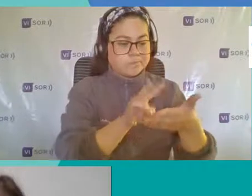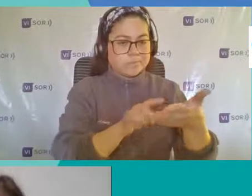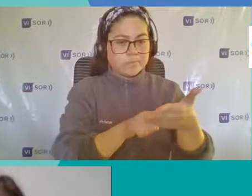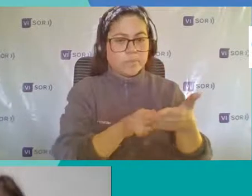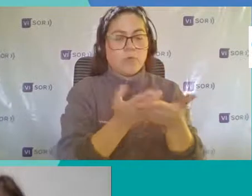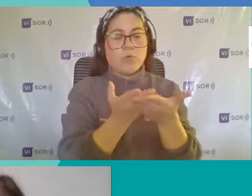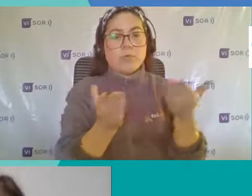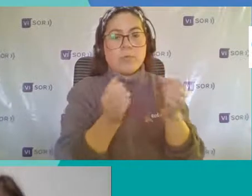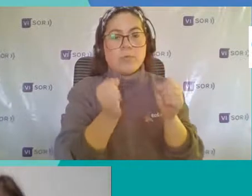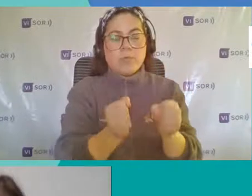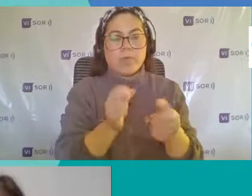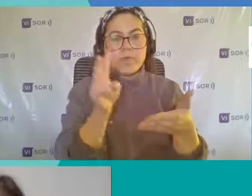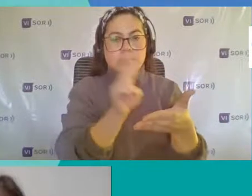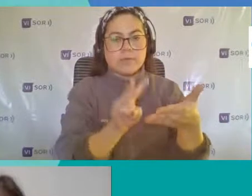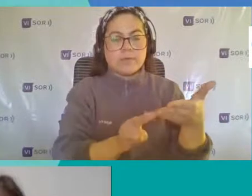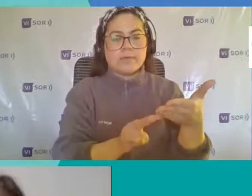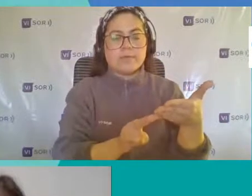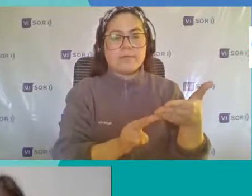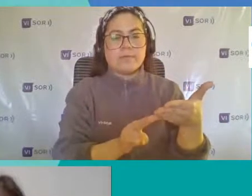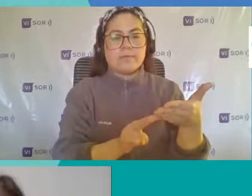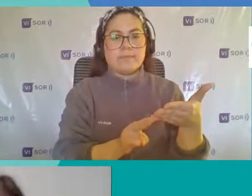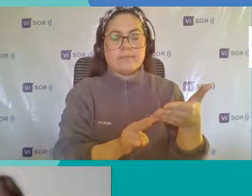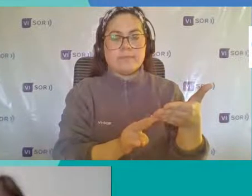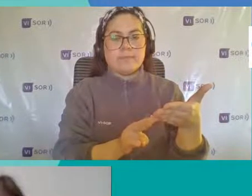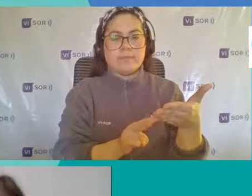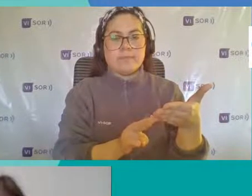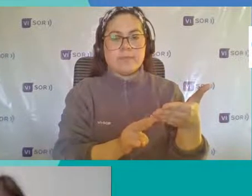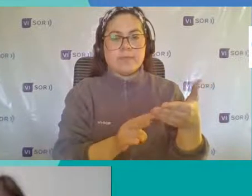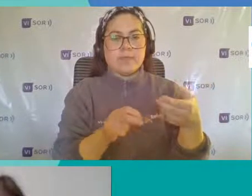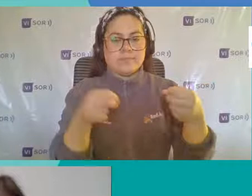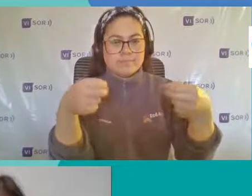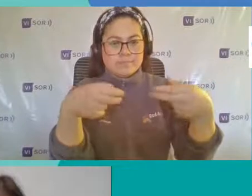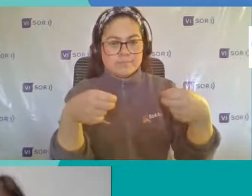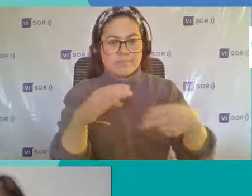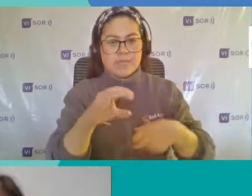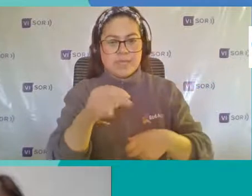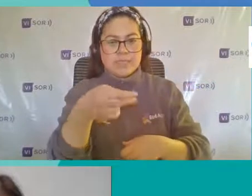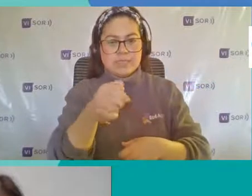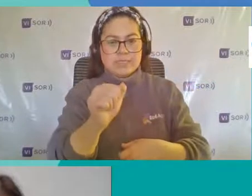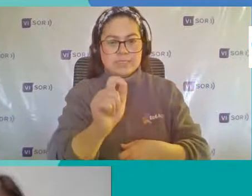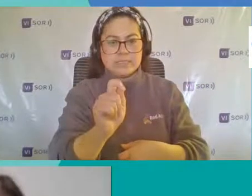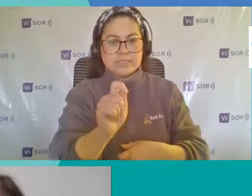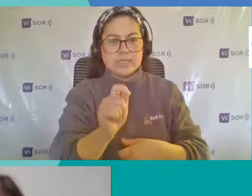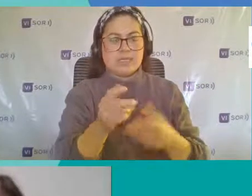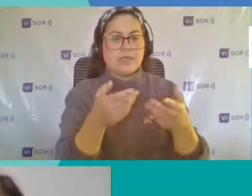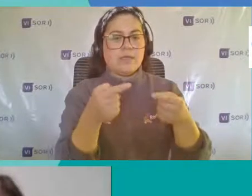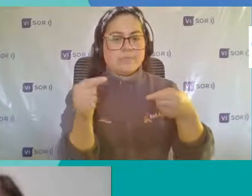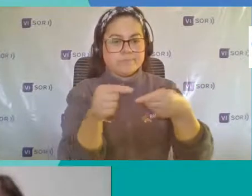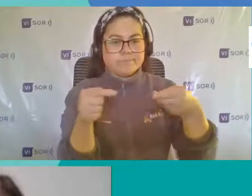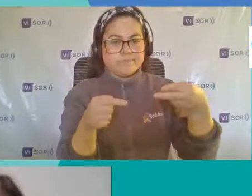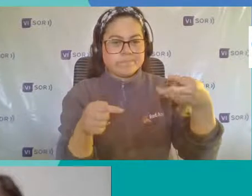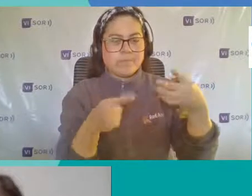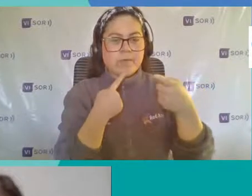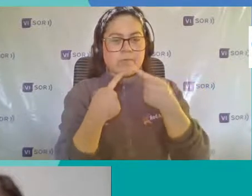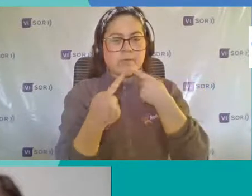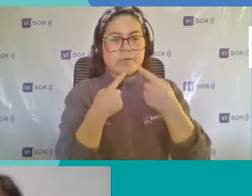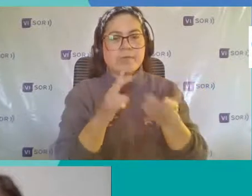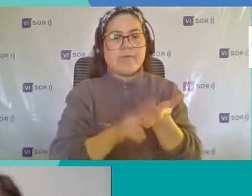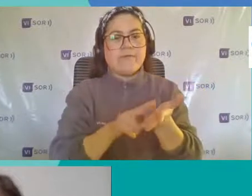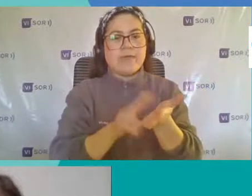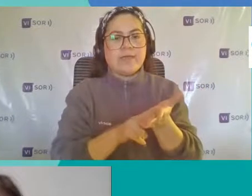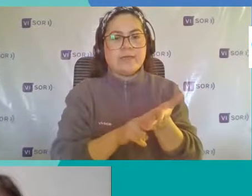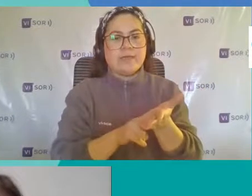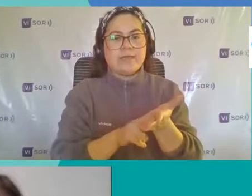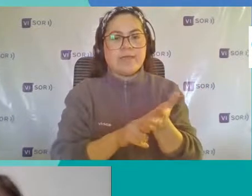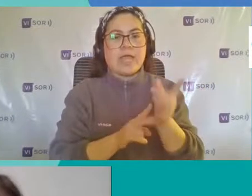Revisar seguramente A través de Nuestro chat Y que nos va también Ingresando distintas preguntas Y la verdad Es que son Algunas